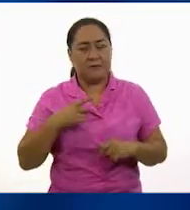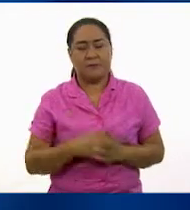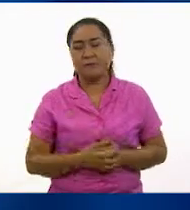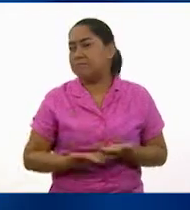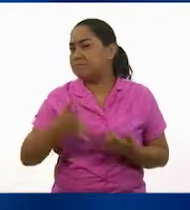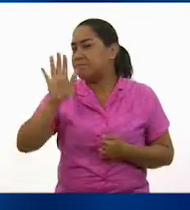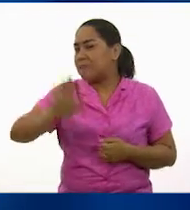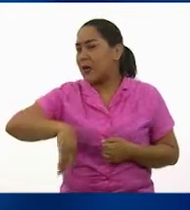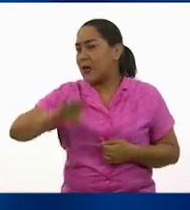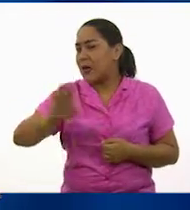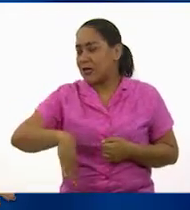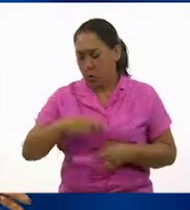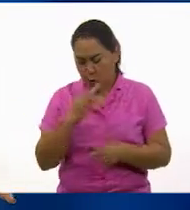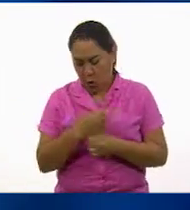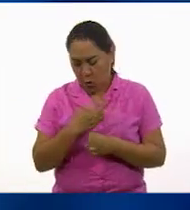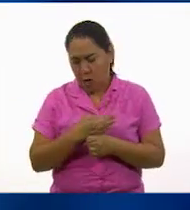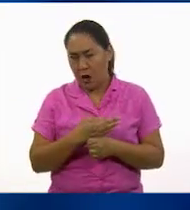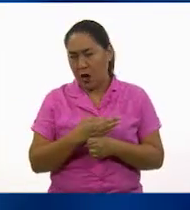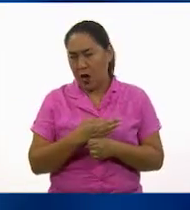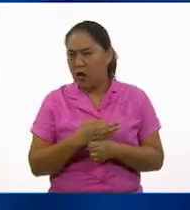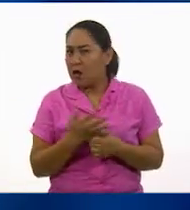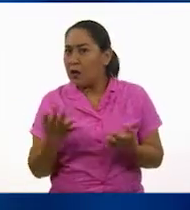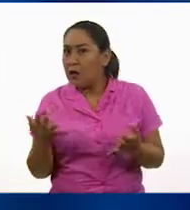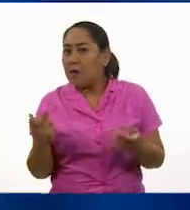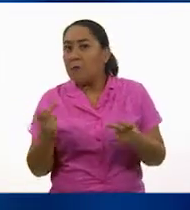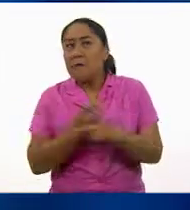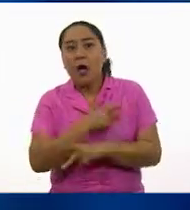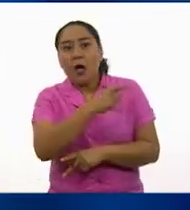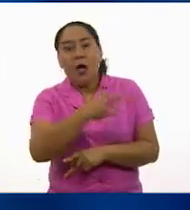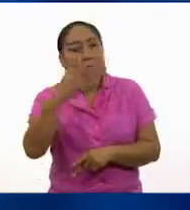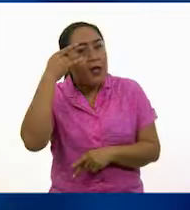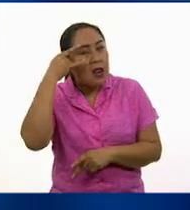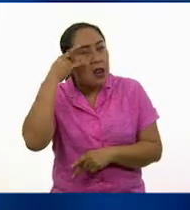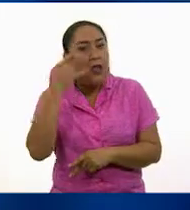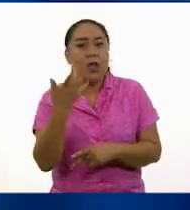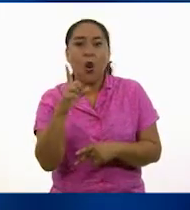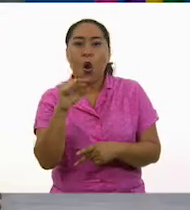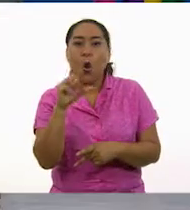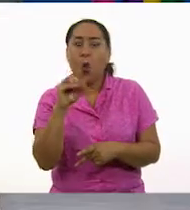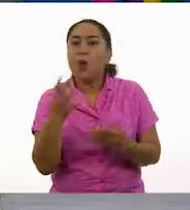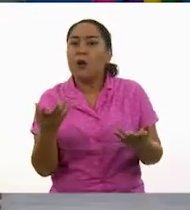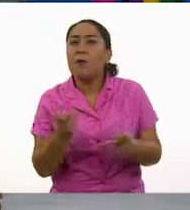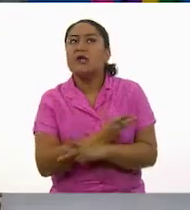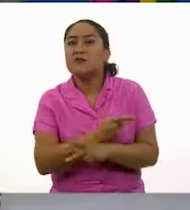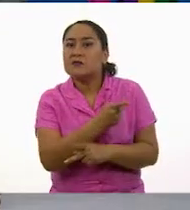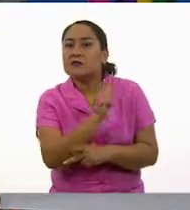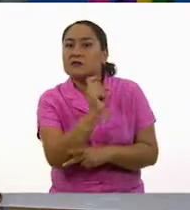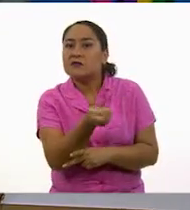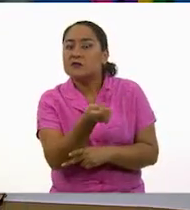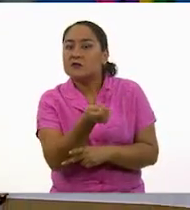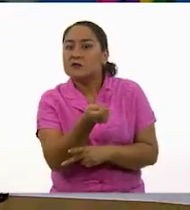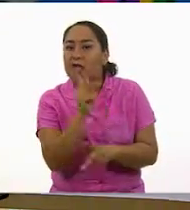y ahora que me acuerdo, ¿qué estará pasando con la pirata y Lolo? ¡Vamos a ver!